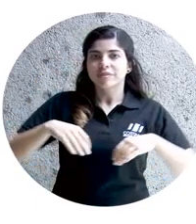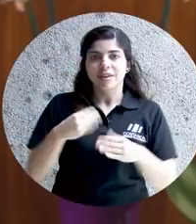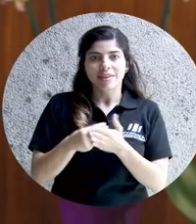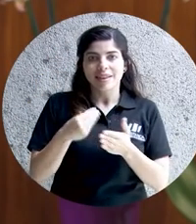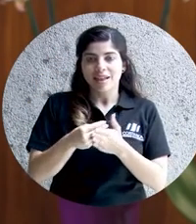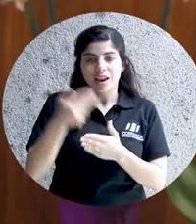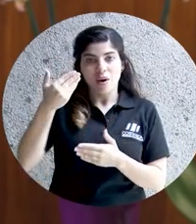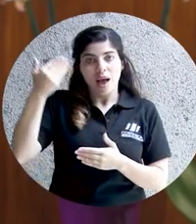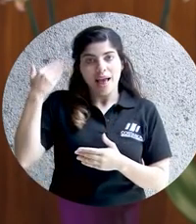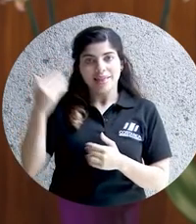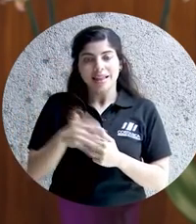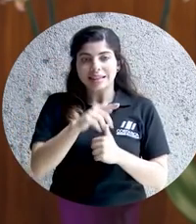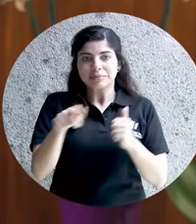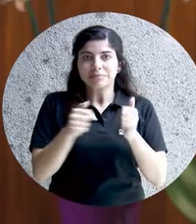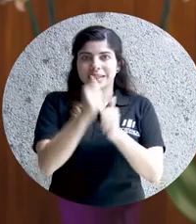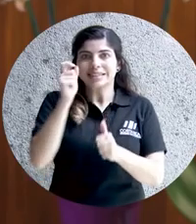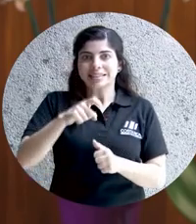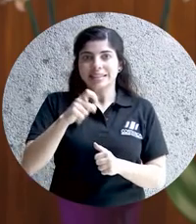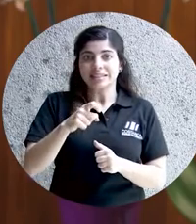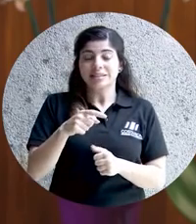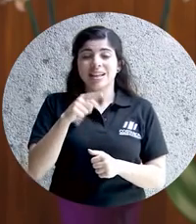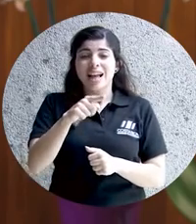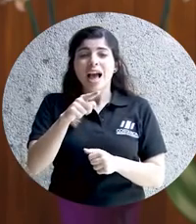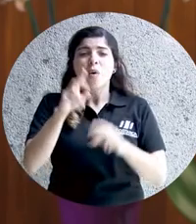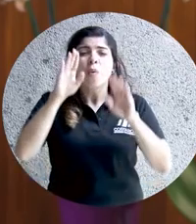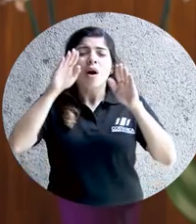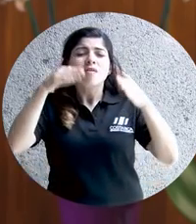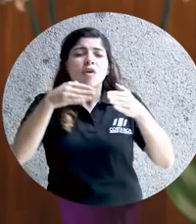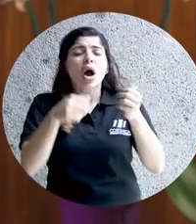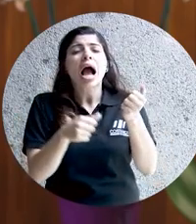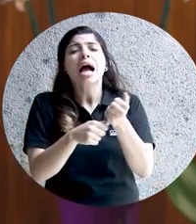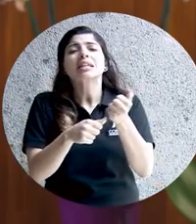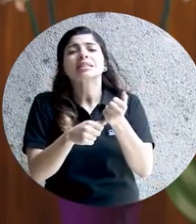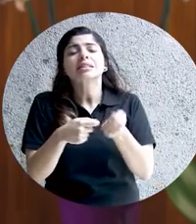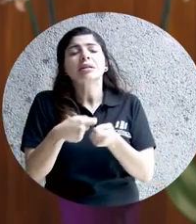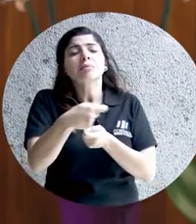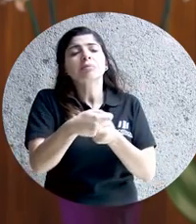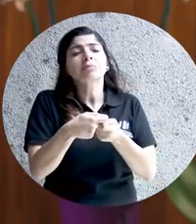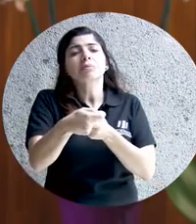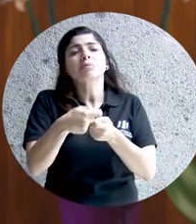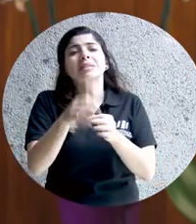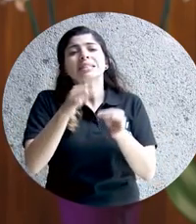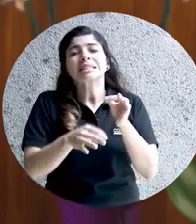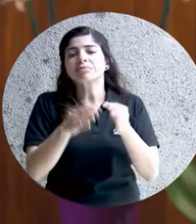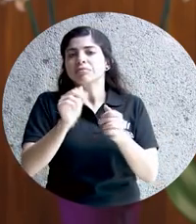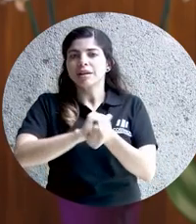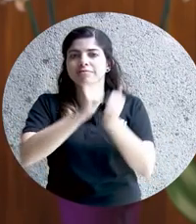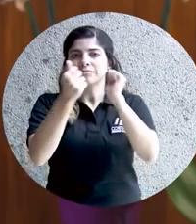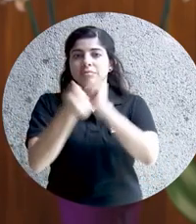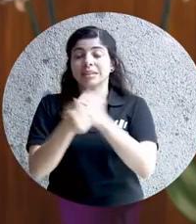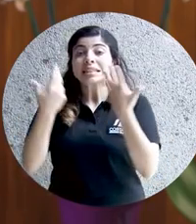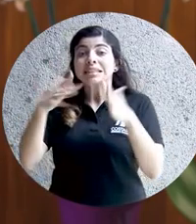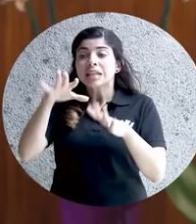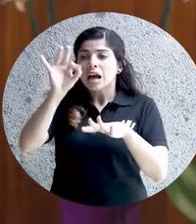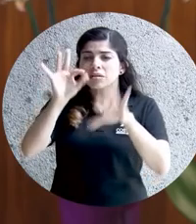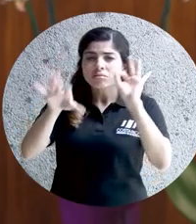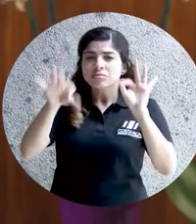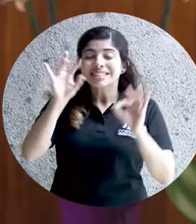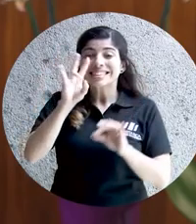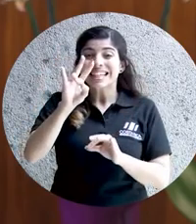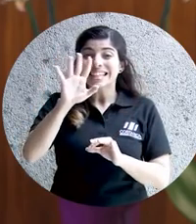requerían. Estamos dejando atrás un enfoque asistencialista. Tenemos ubicados los 75